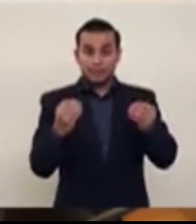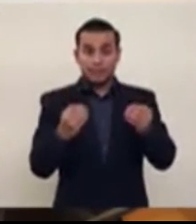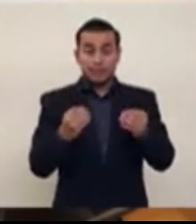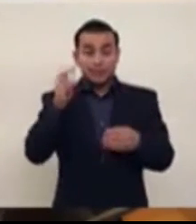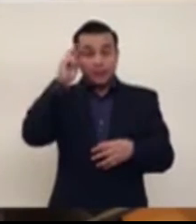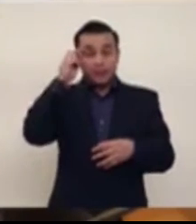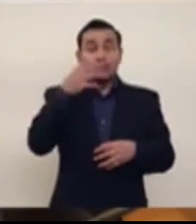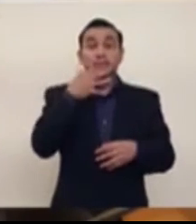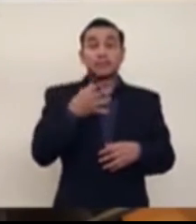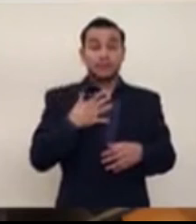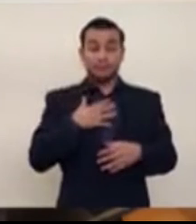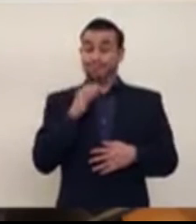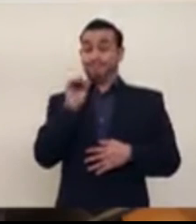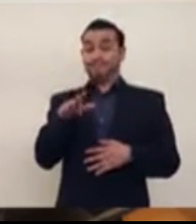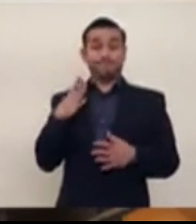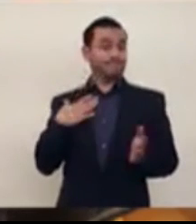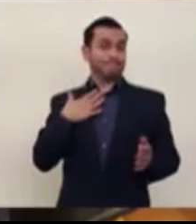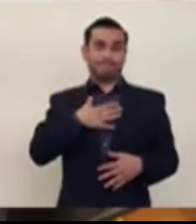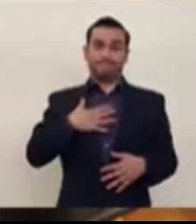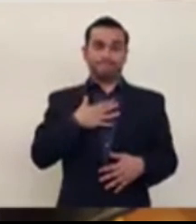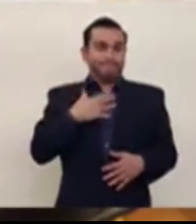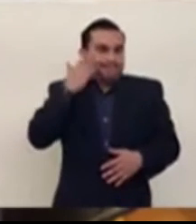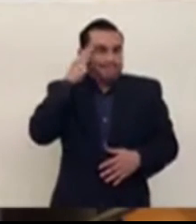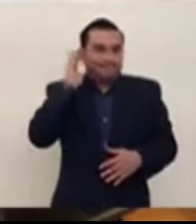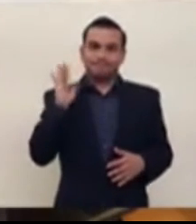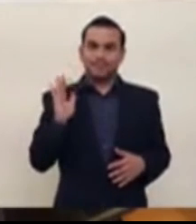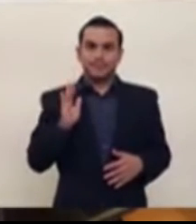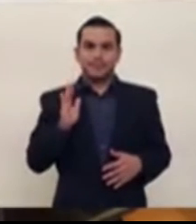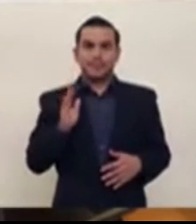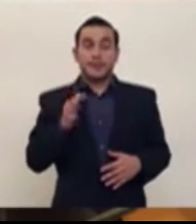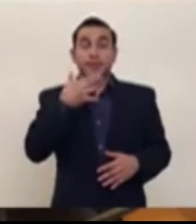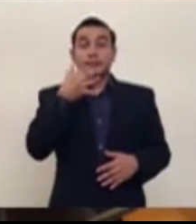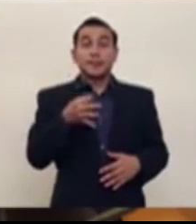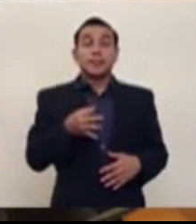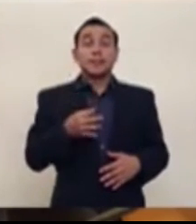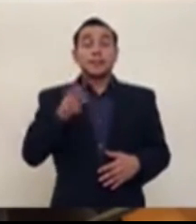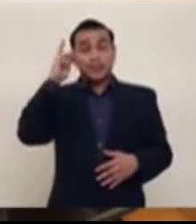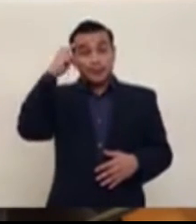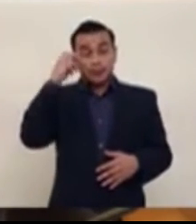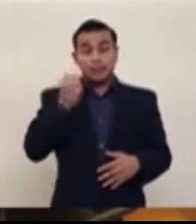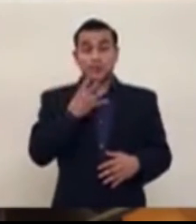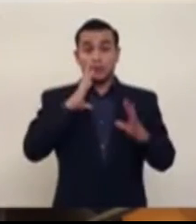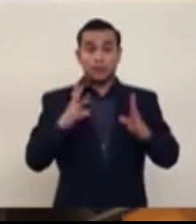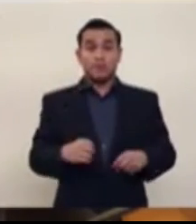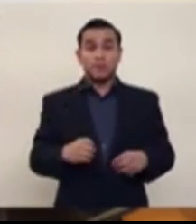decirlo, me parece que es un poco pensar, como se pensaba antes, y no pensar como debe pensar, nuevo gobierno. Escuchamos la última…